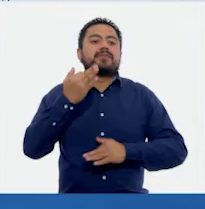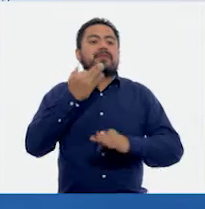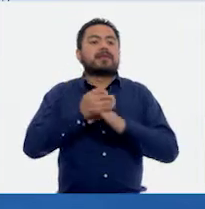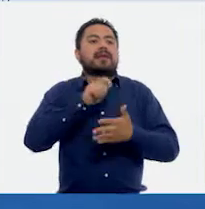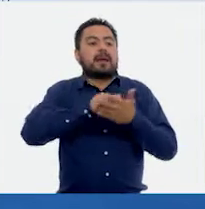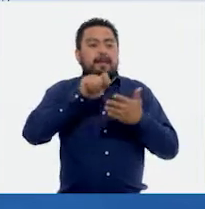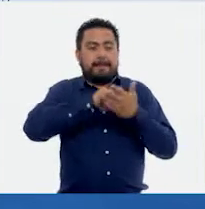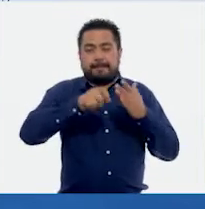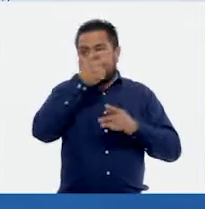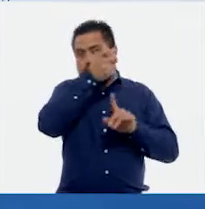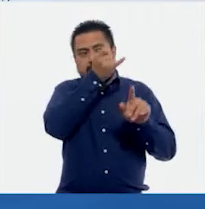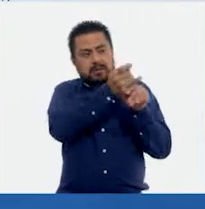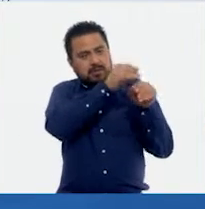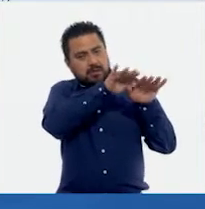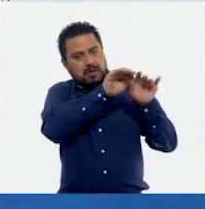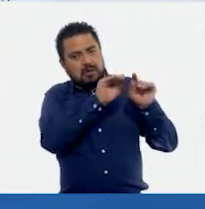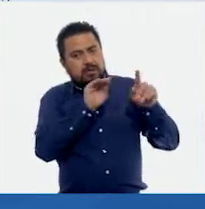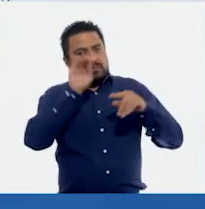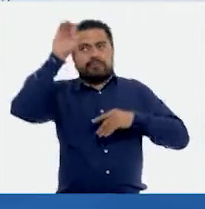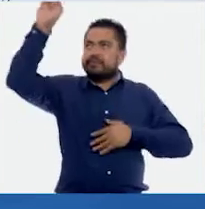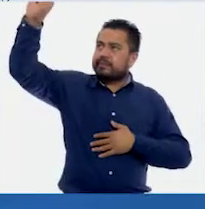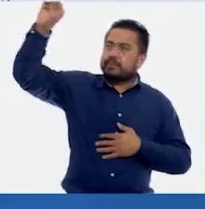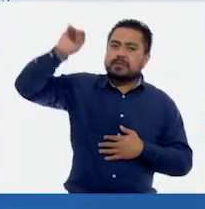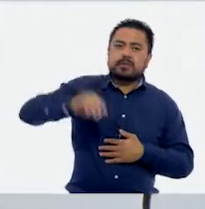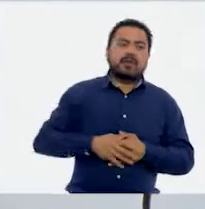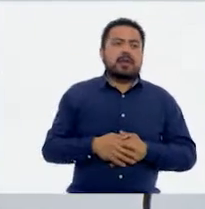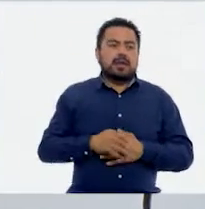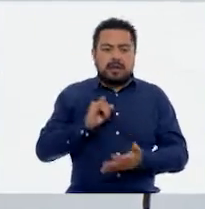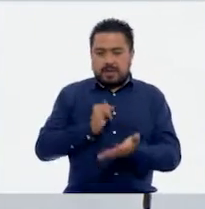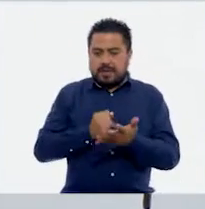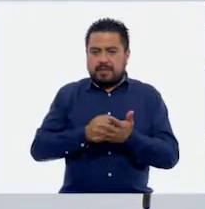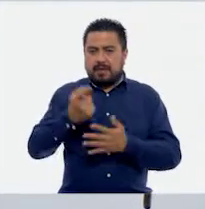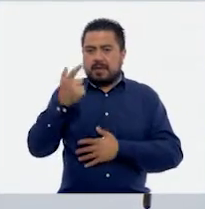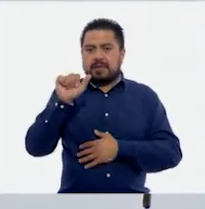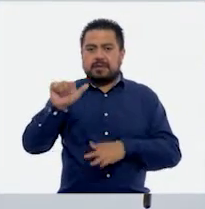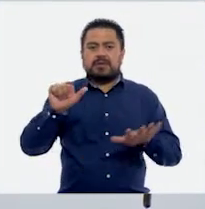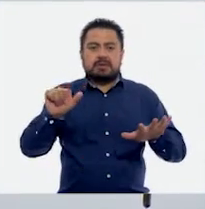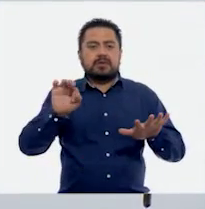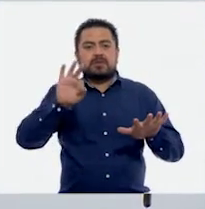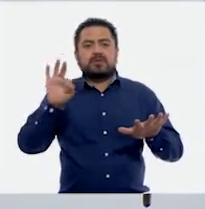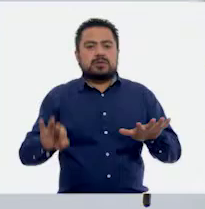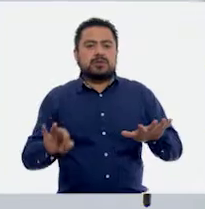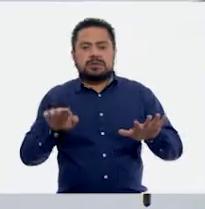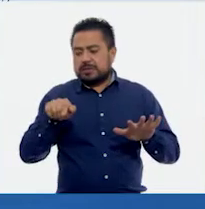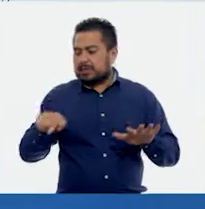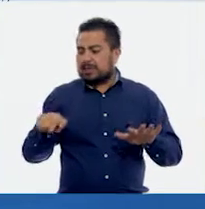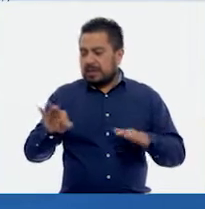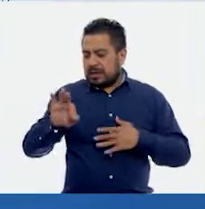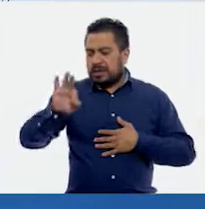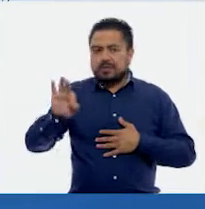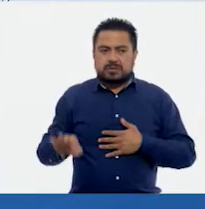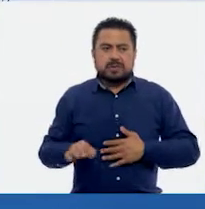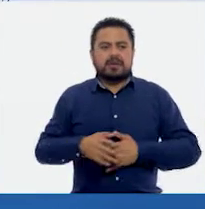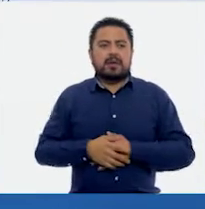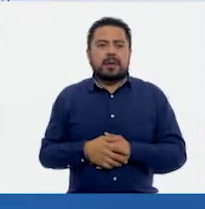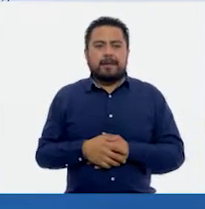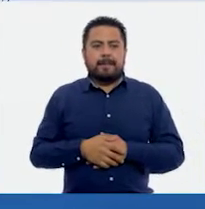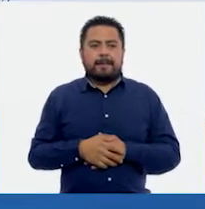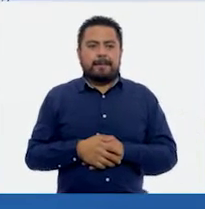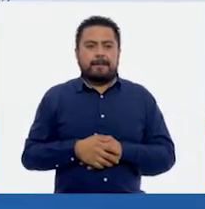anotar ese dato acá. El IVA es del 16% y este es el del descuento. Ajá.